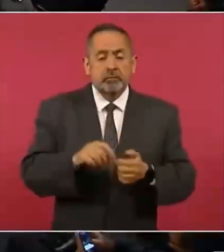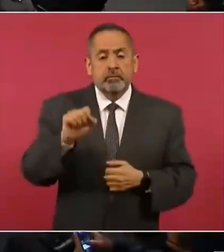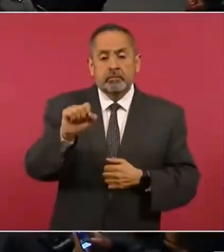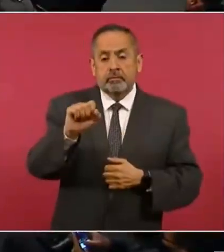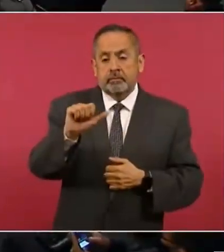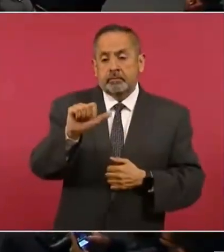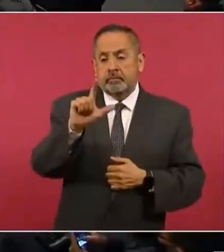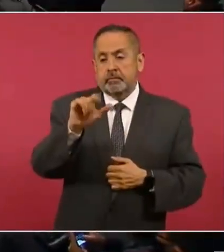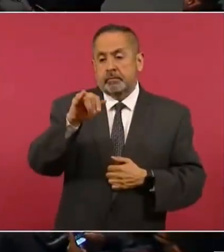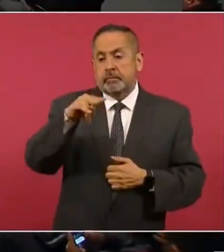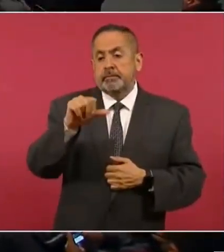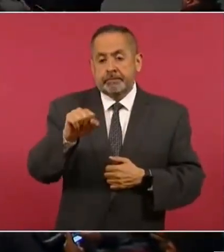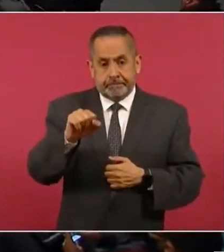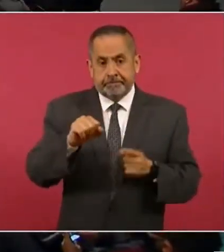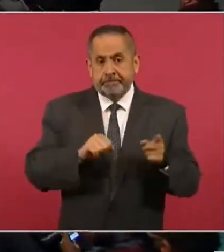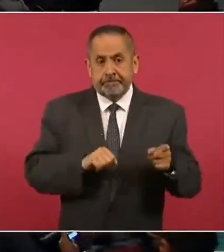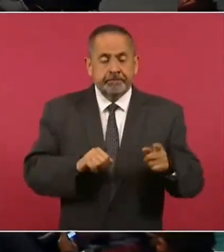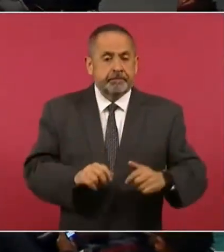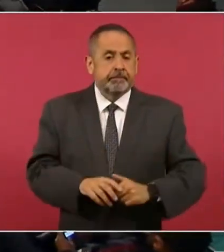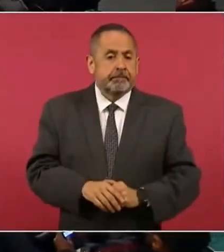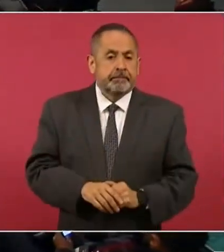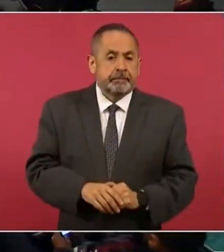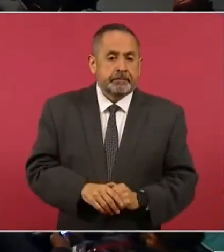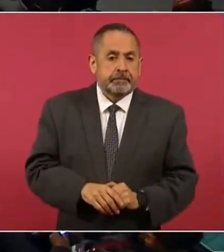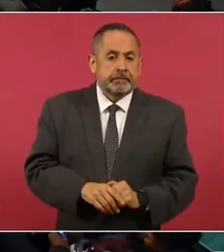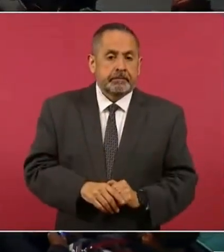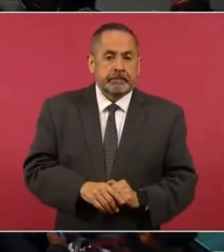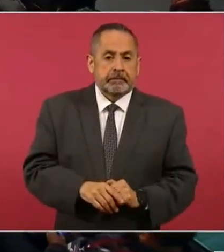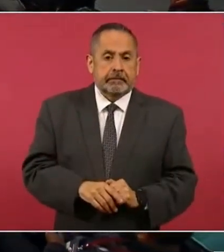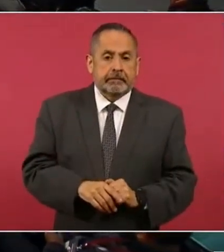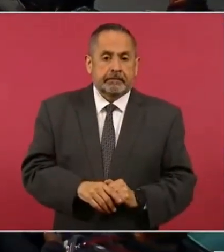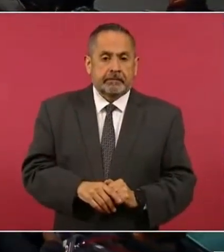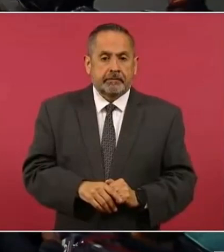y este,